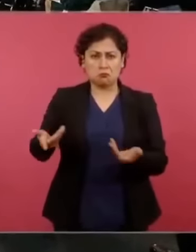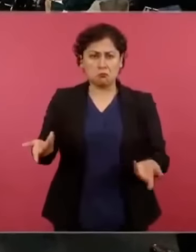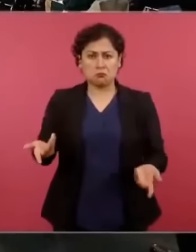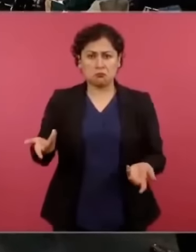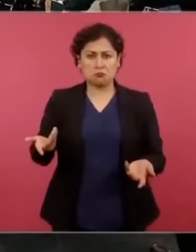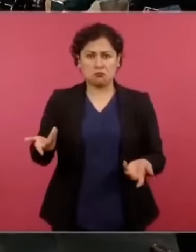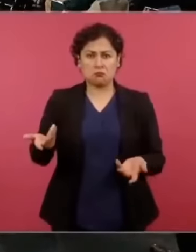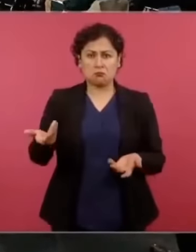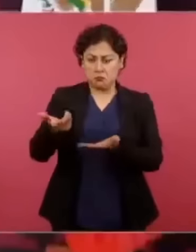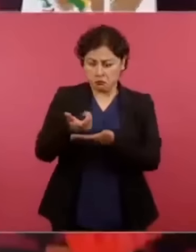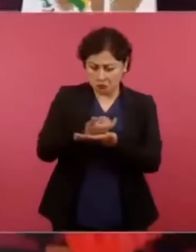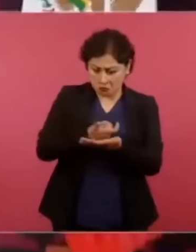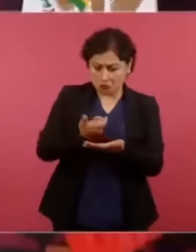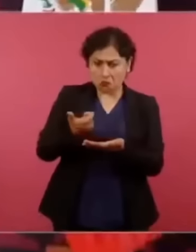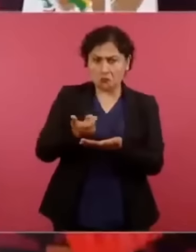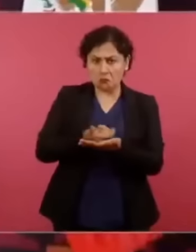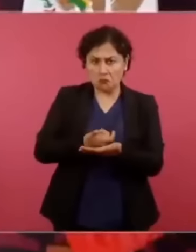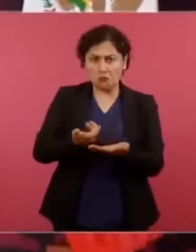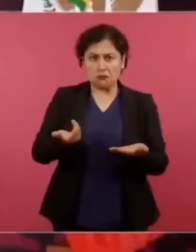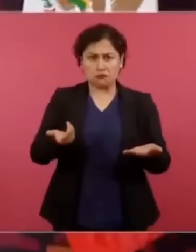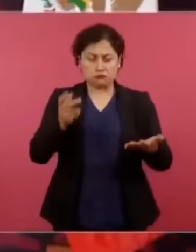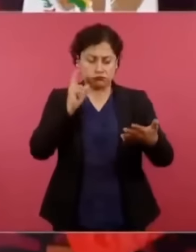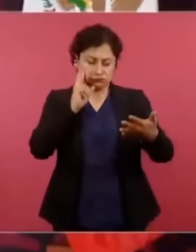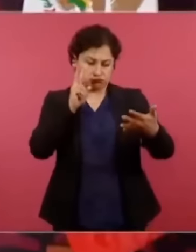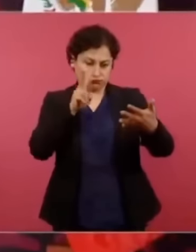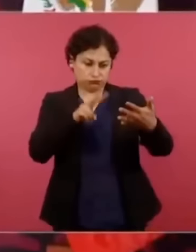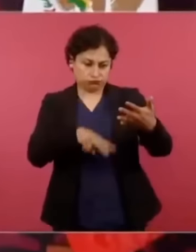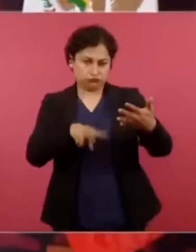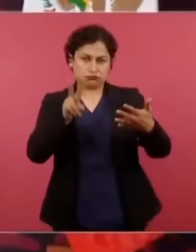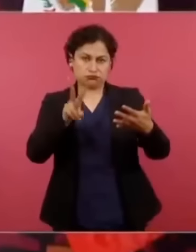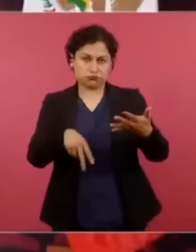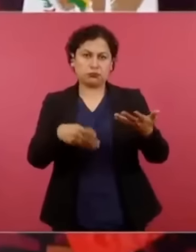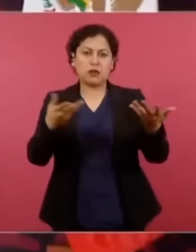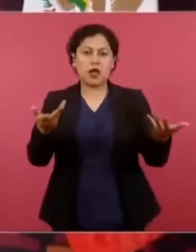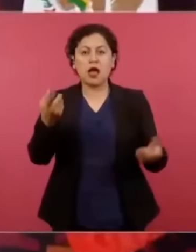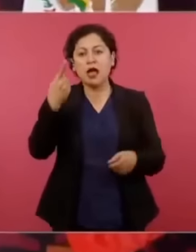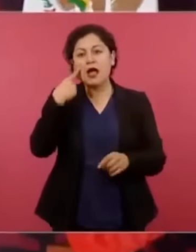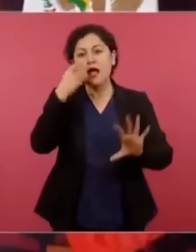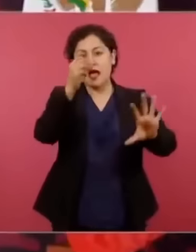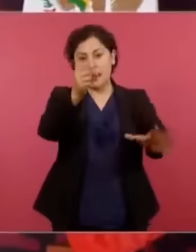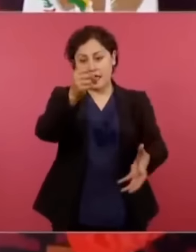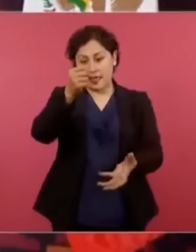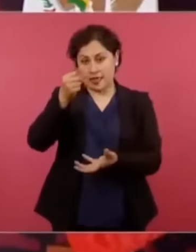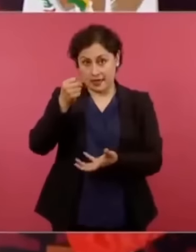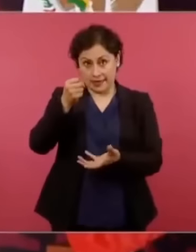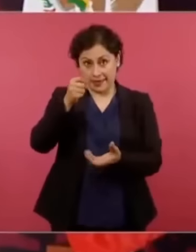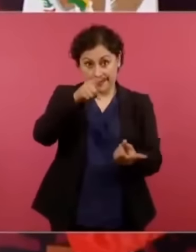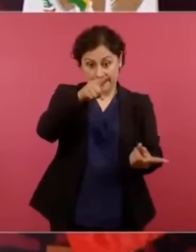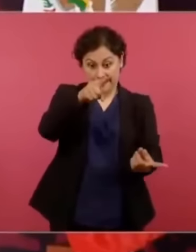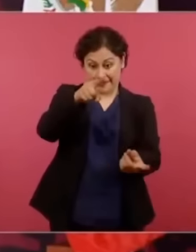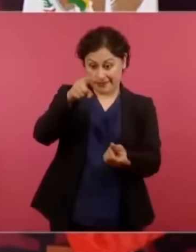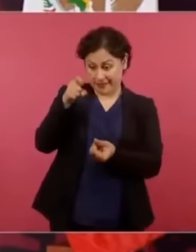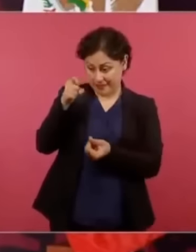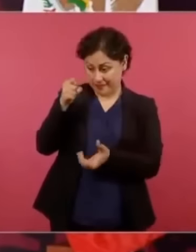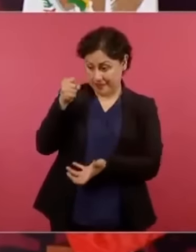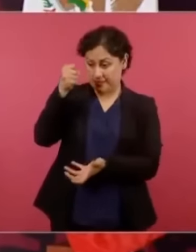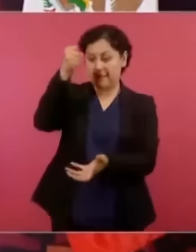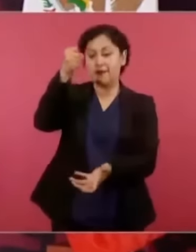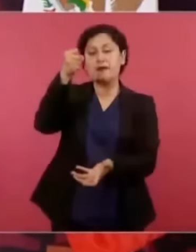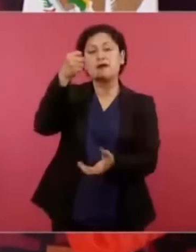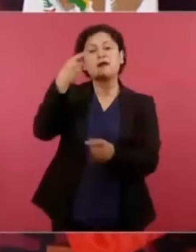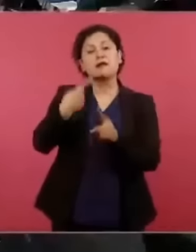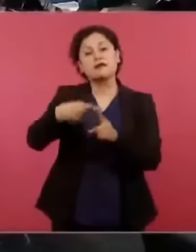Y el presupuesto, bueno, por eso es público, es el pueblo, pero no